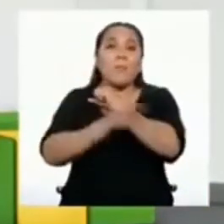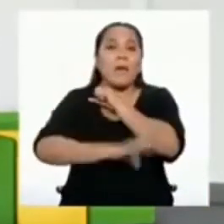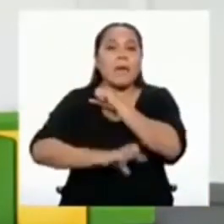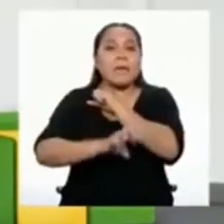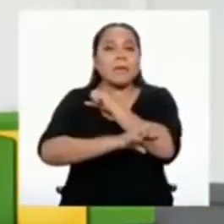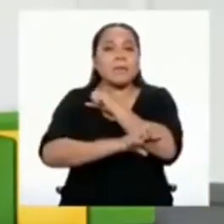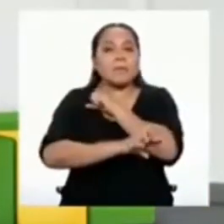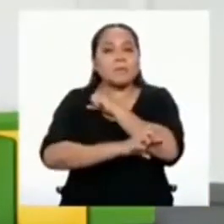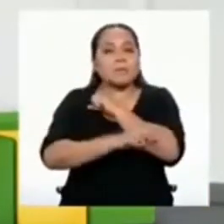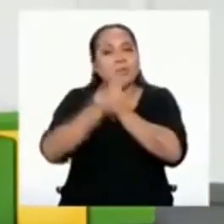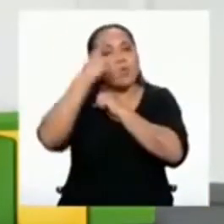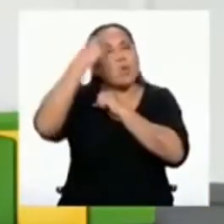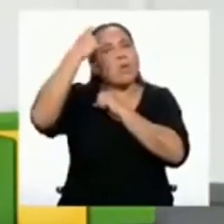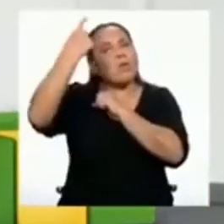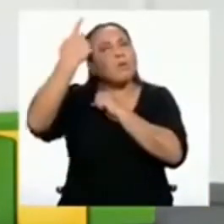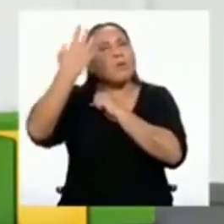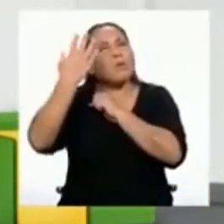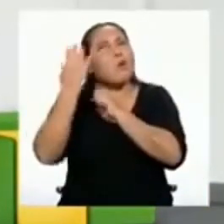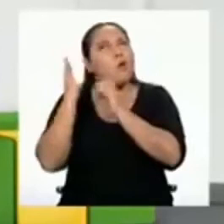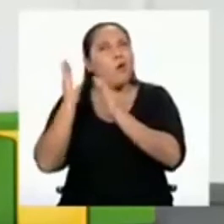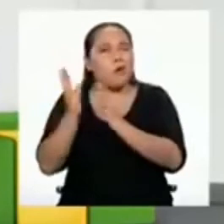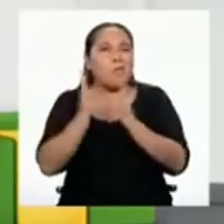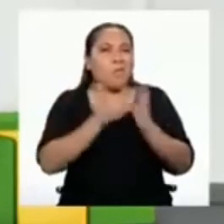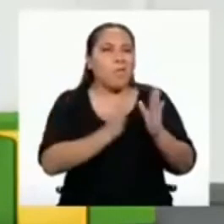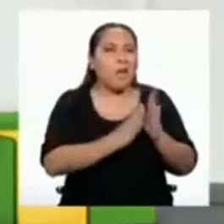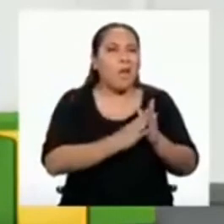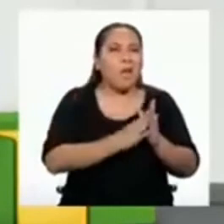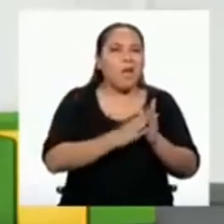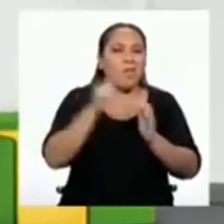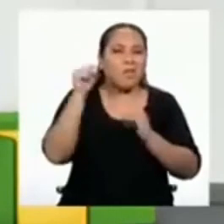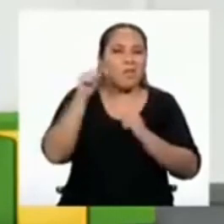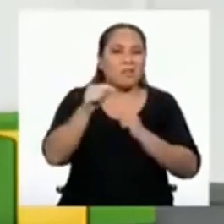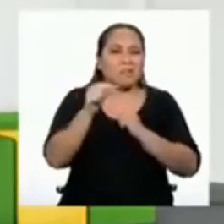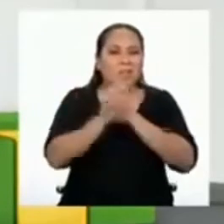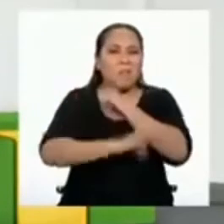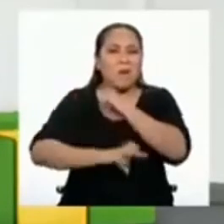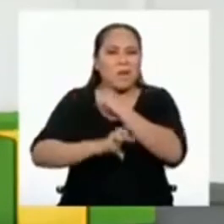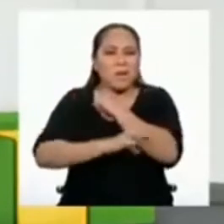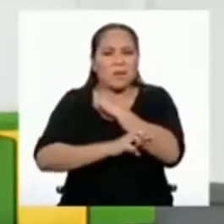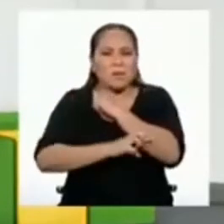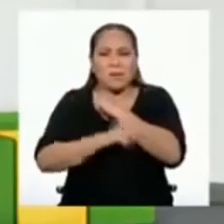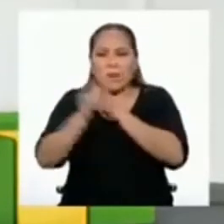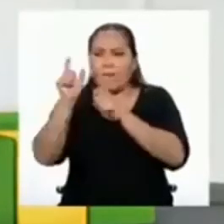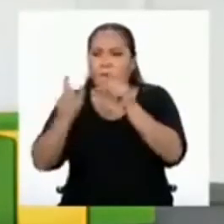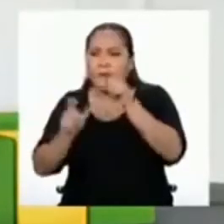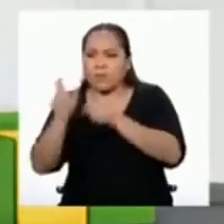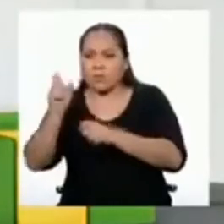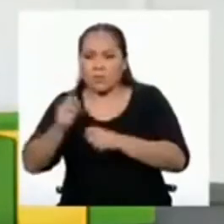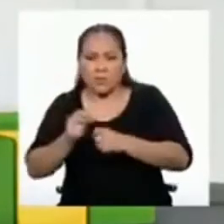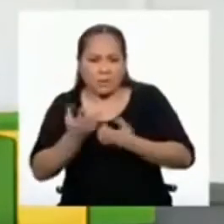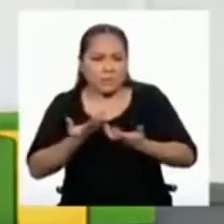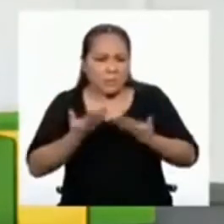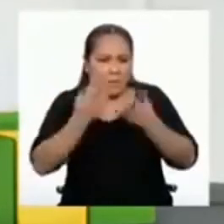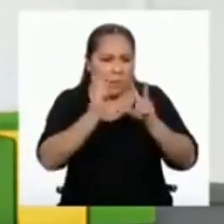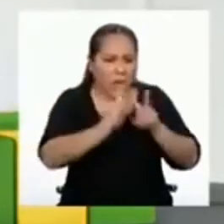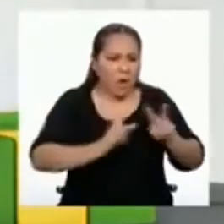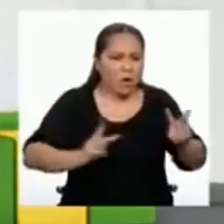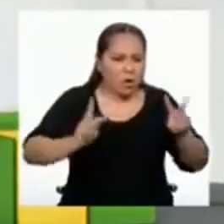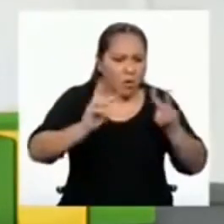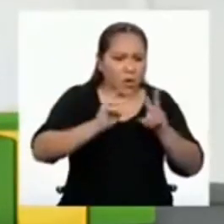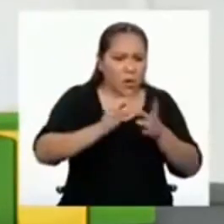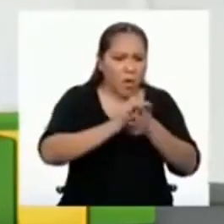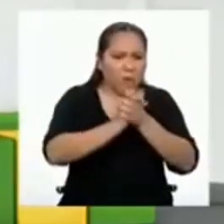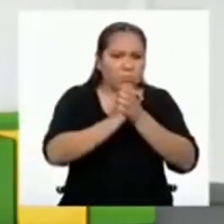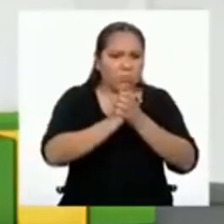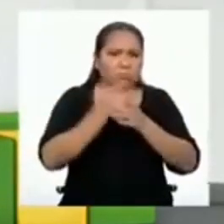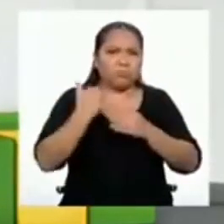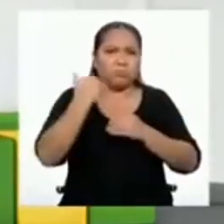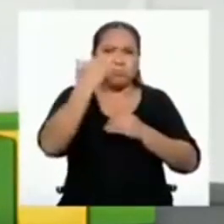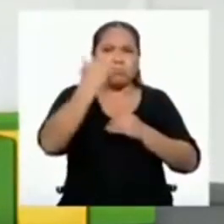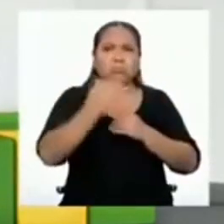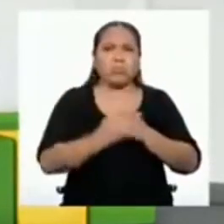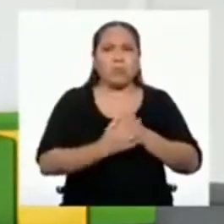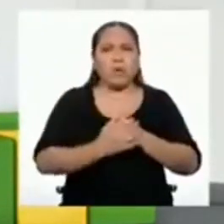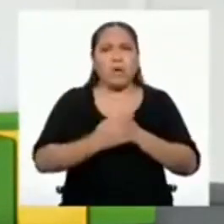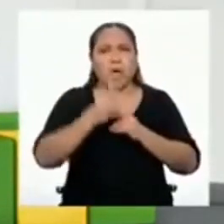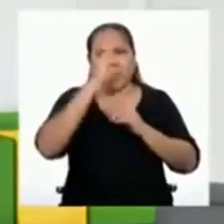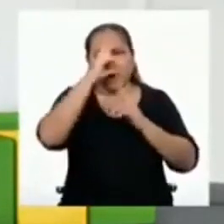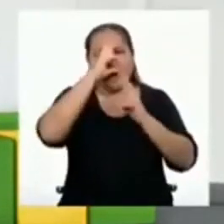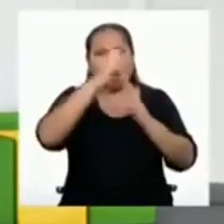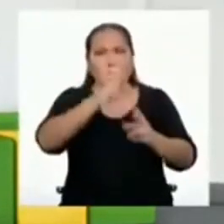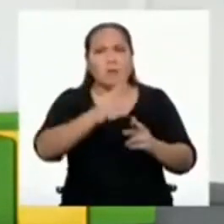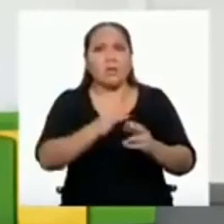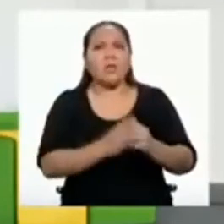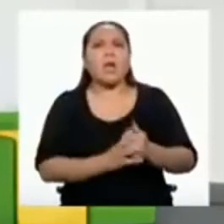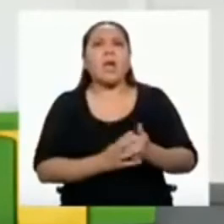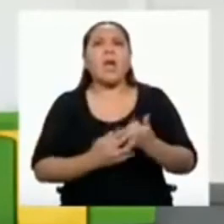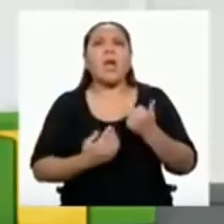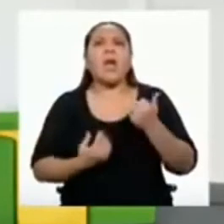ordenado. Un país en el que las personas valoren a sus conciudadanos. En el que la solidaridad, la confianza y el respeto sean el